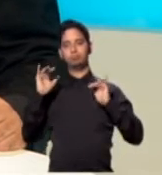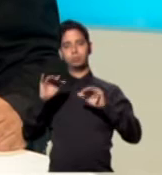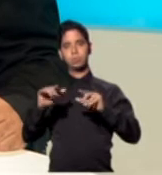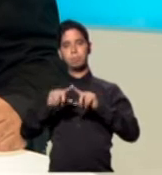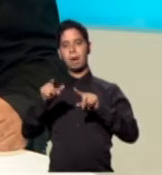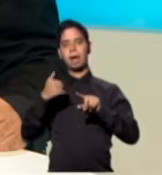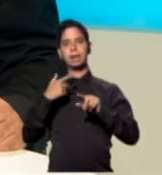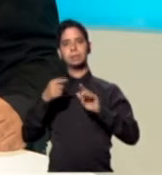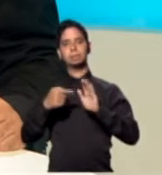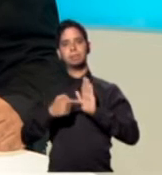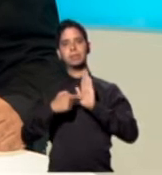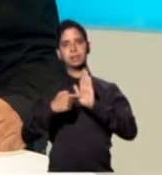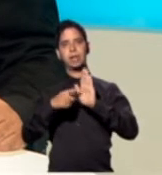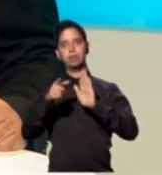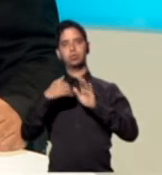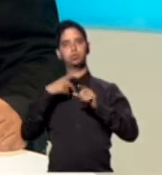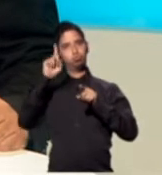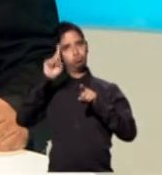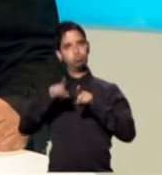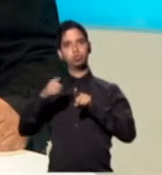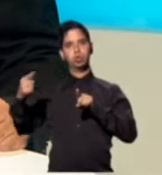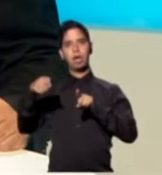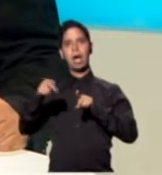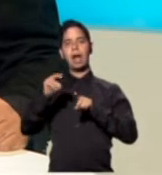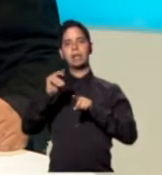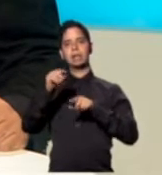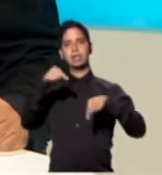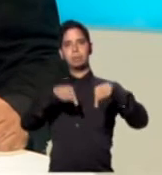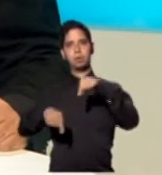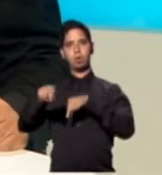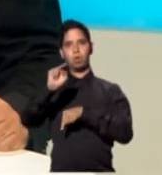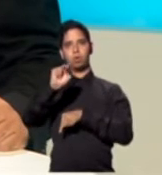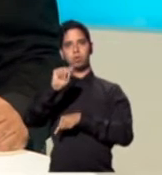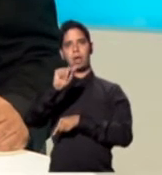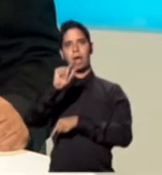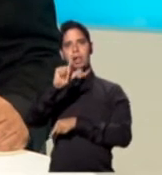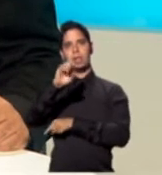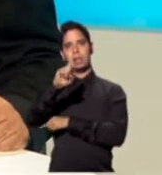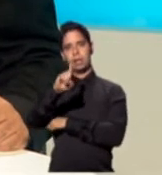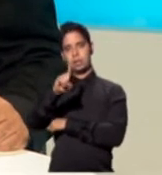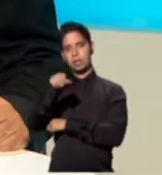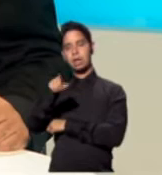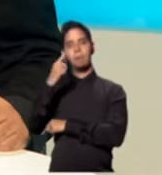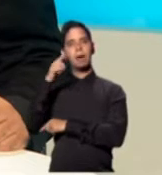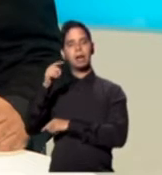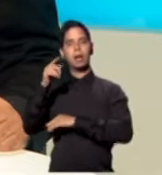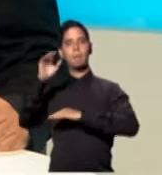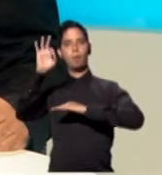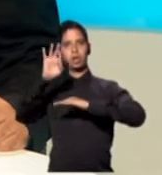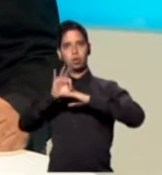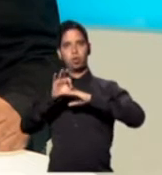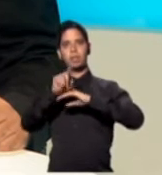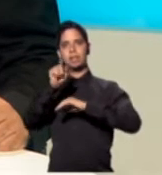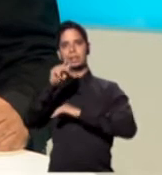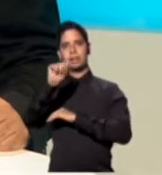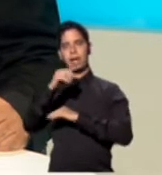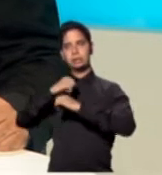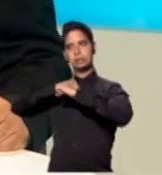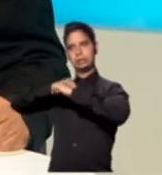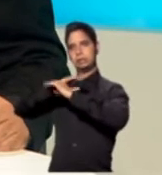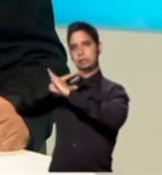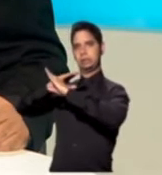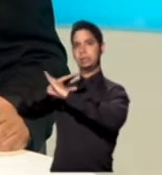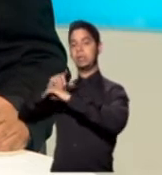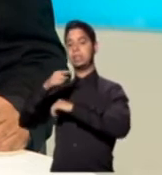al plan de fumigación con el químico NALET para combatir el mosquito que transmite el Zika. Estos aseguran que la utilización de la